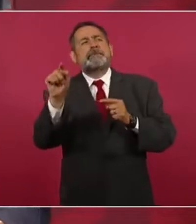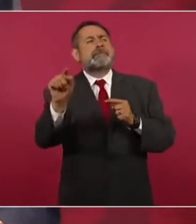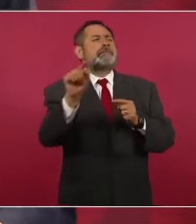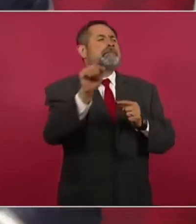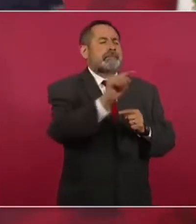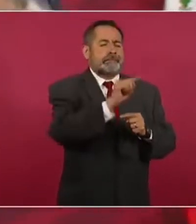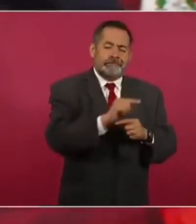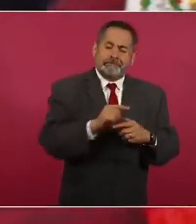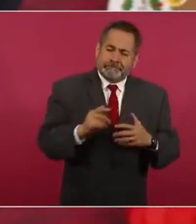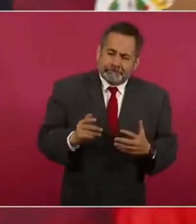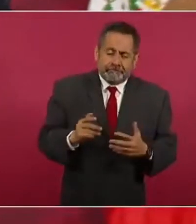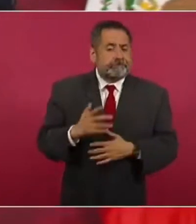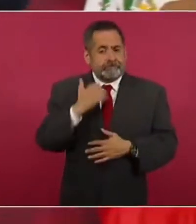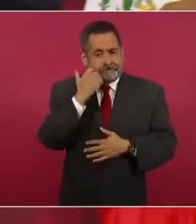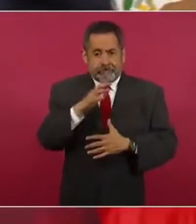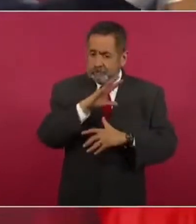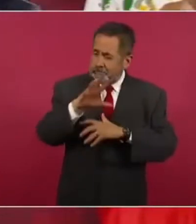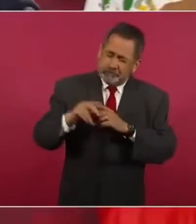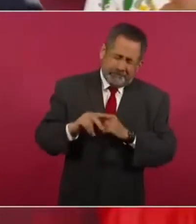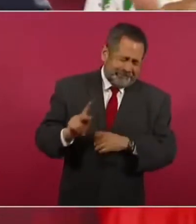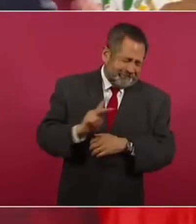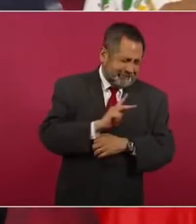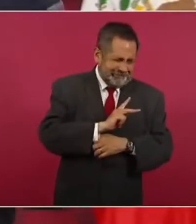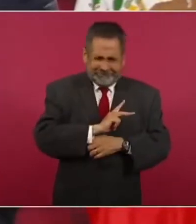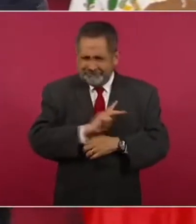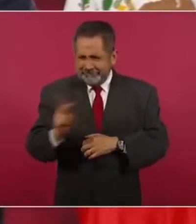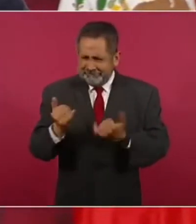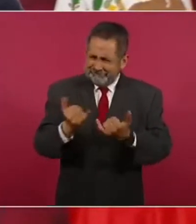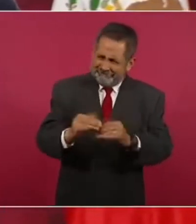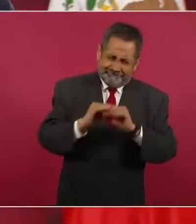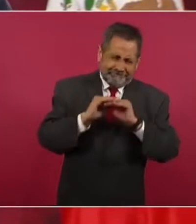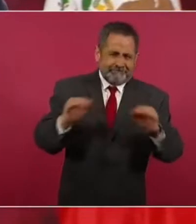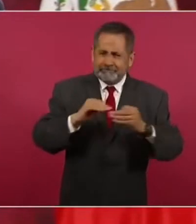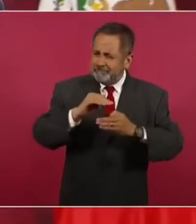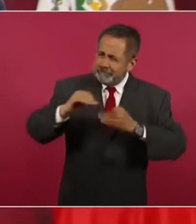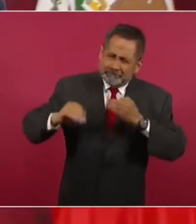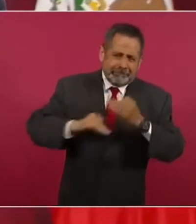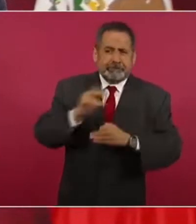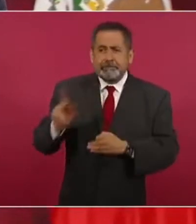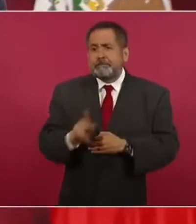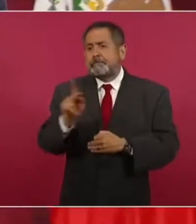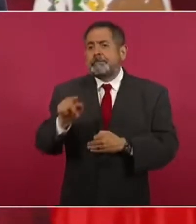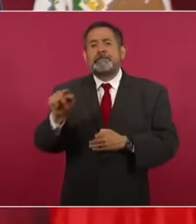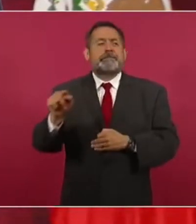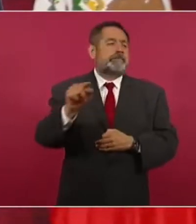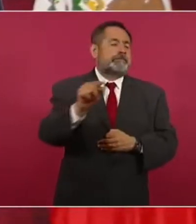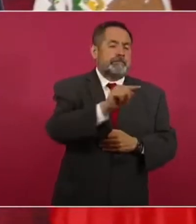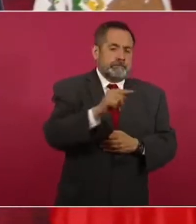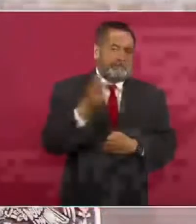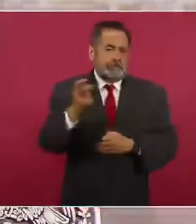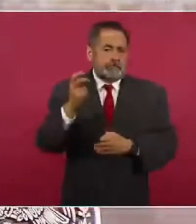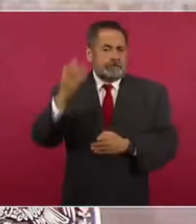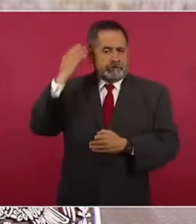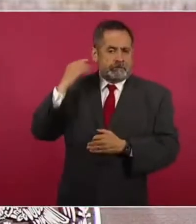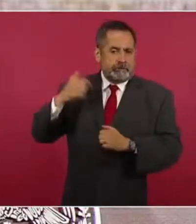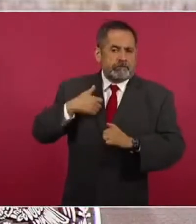es llegar a todos los pueblos de México. Ese es el compromiso,